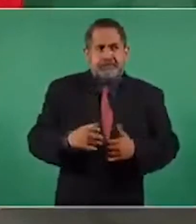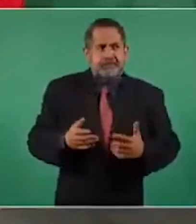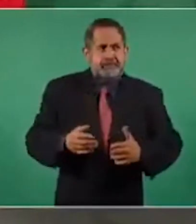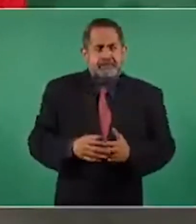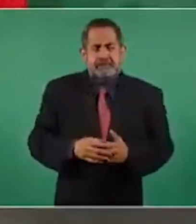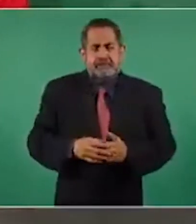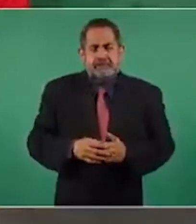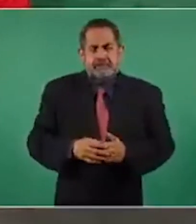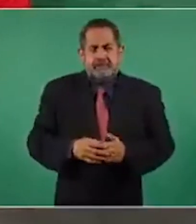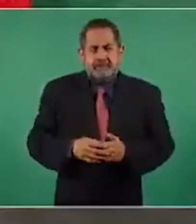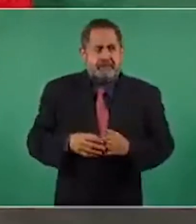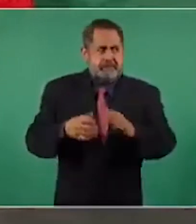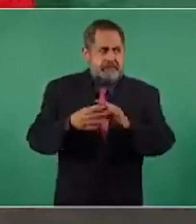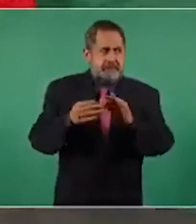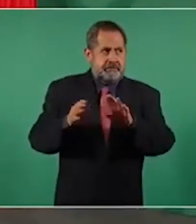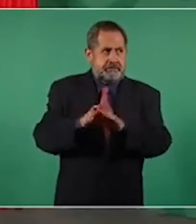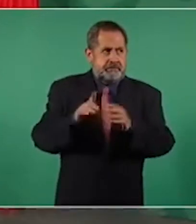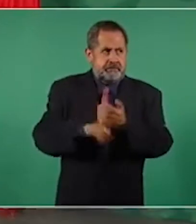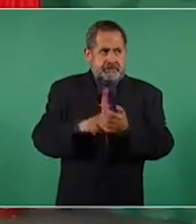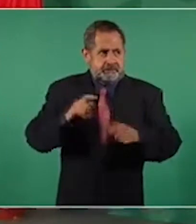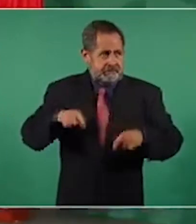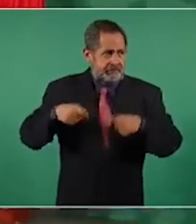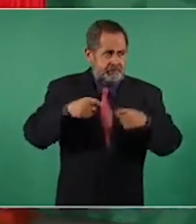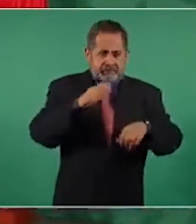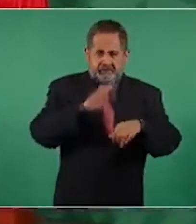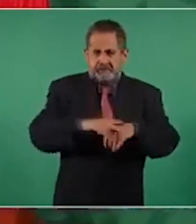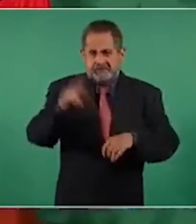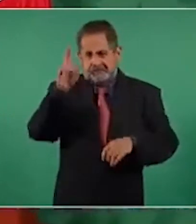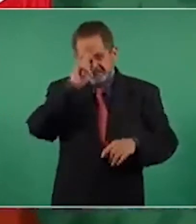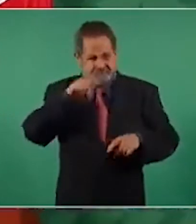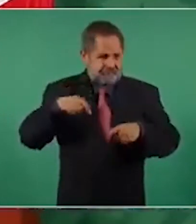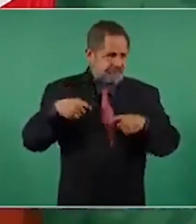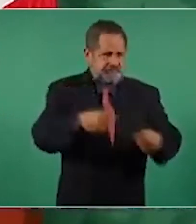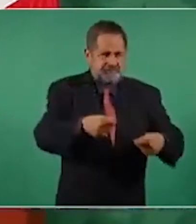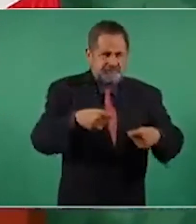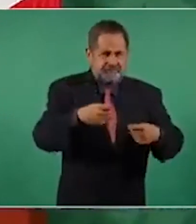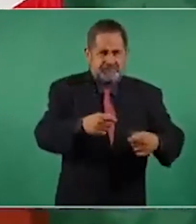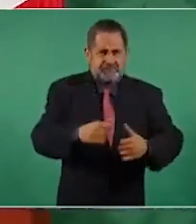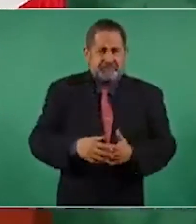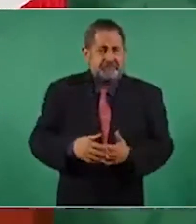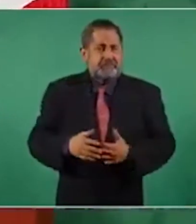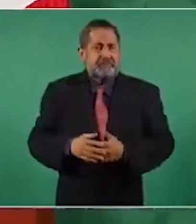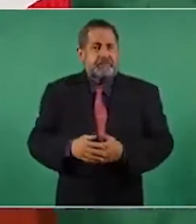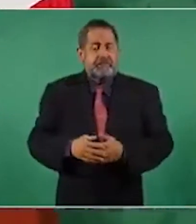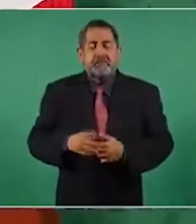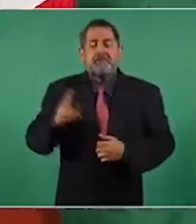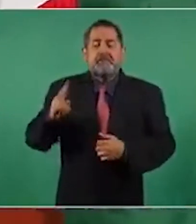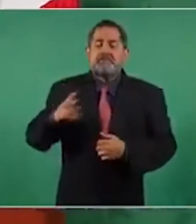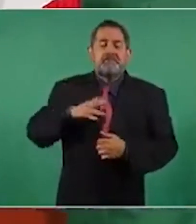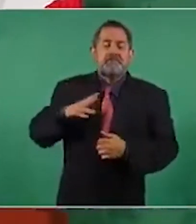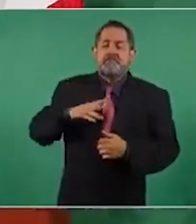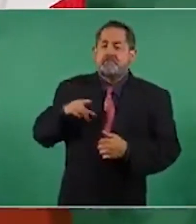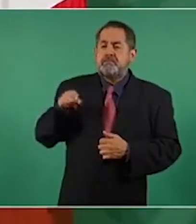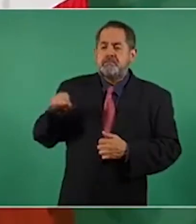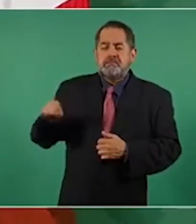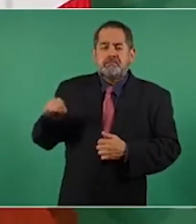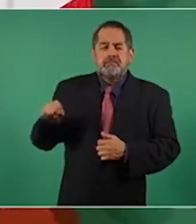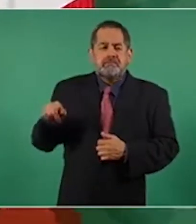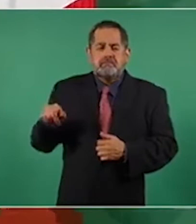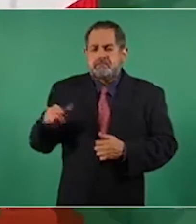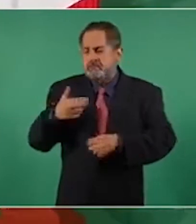más que de otra manera. Y tenemos ya un método